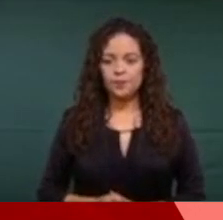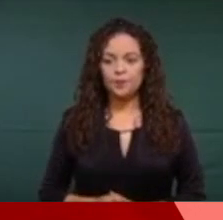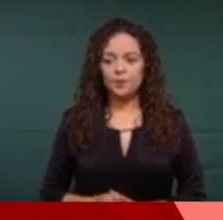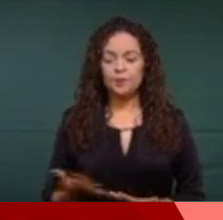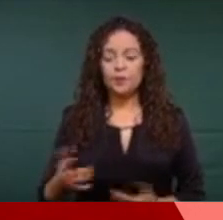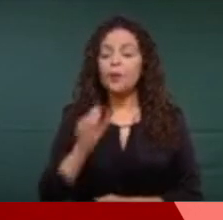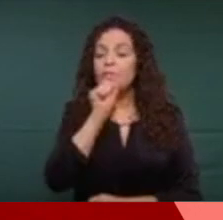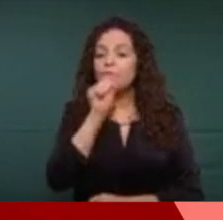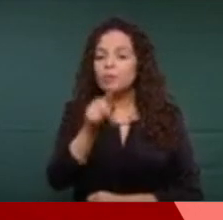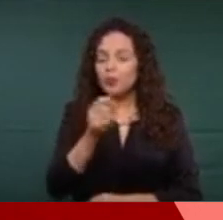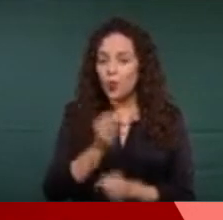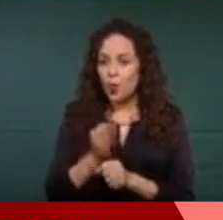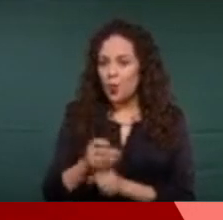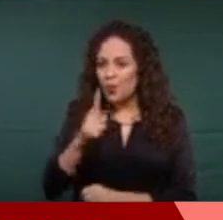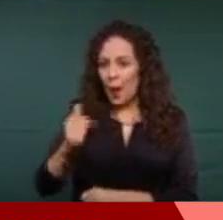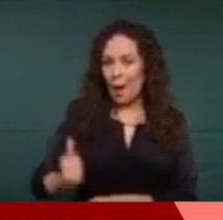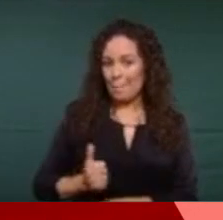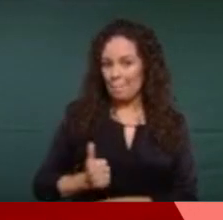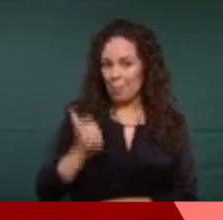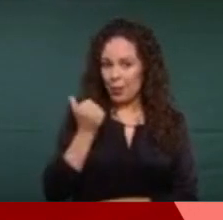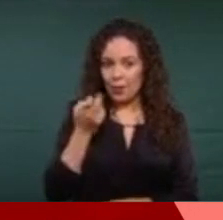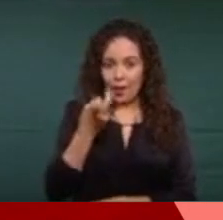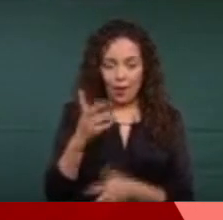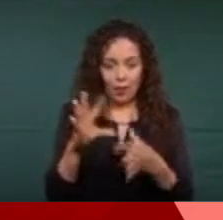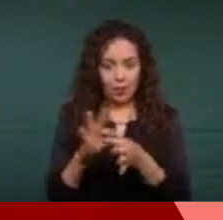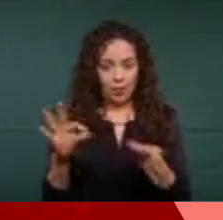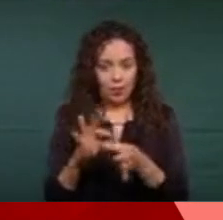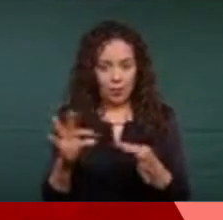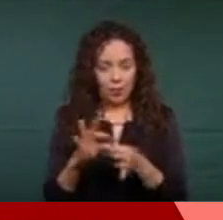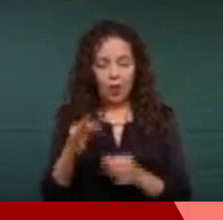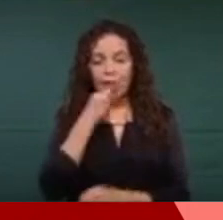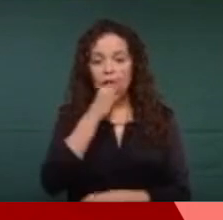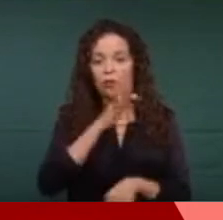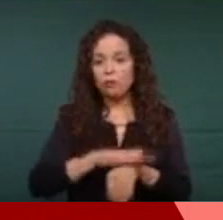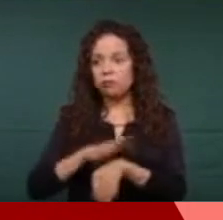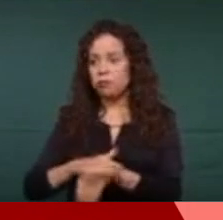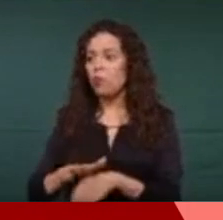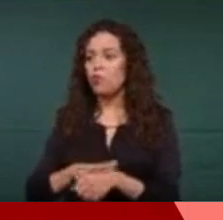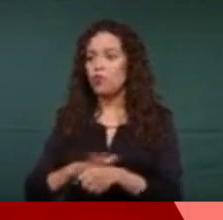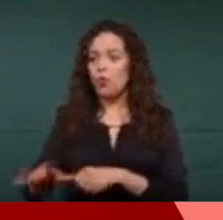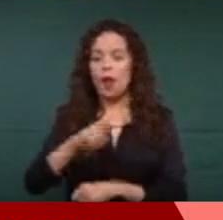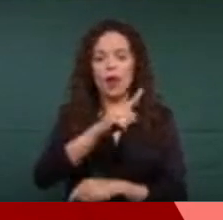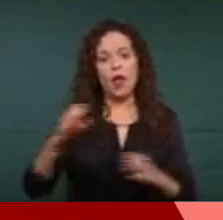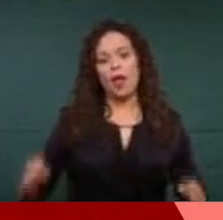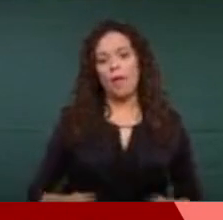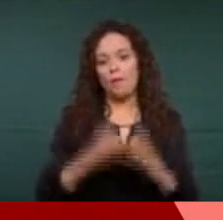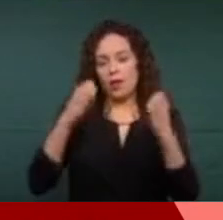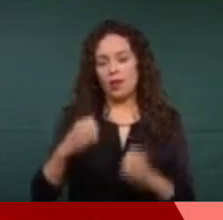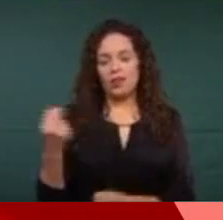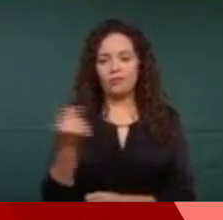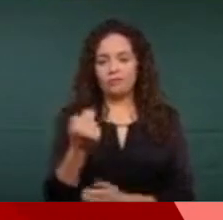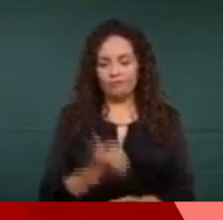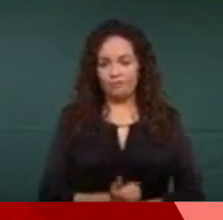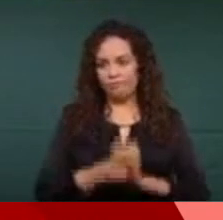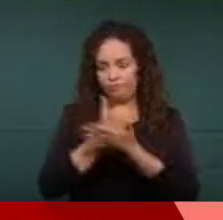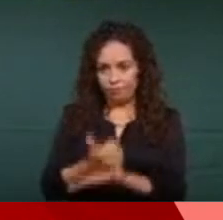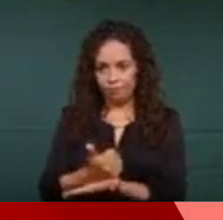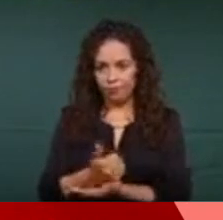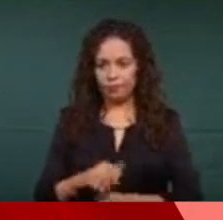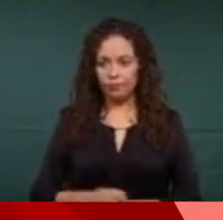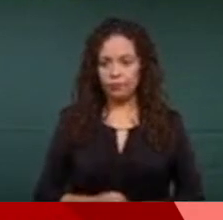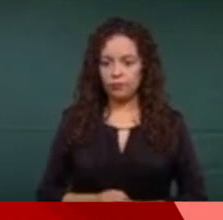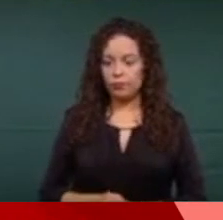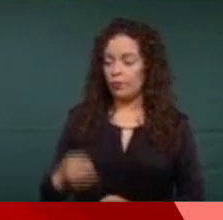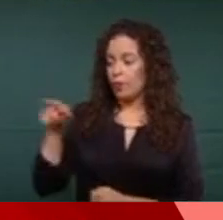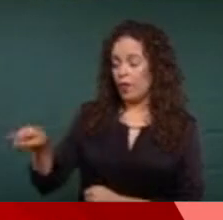También aprovechando sobre esto, de las declaraciones de emergencia, David León, que es un funcionario